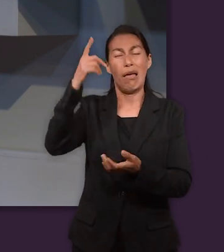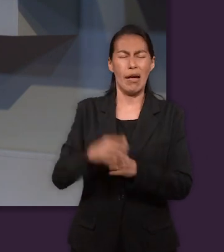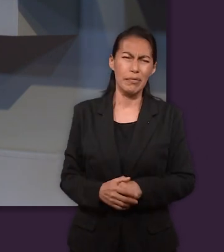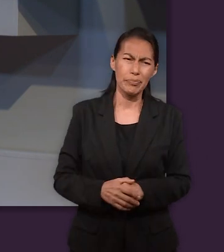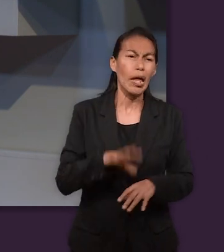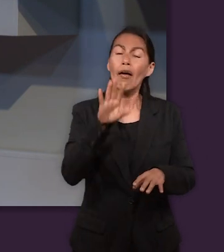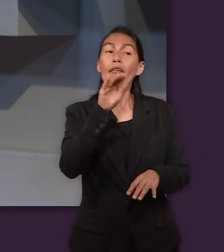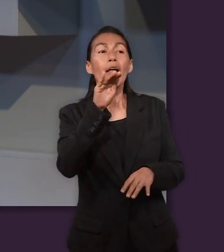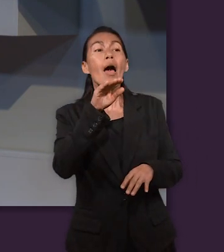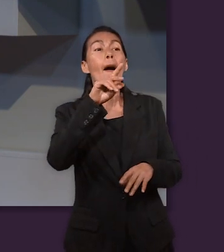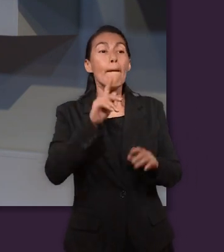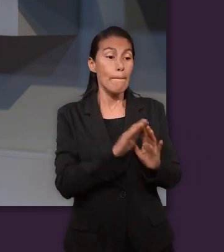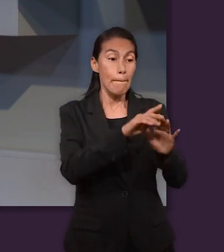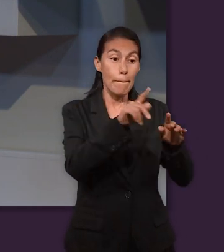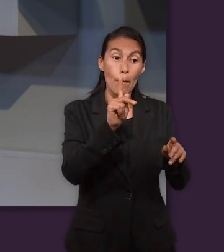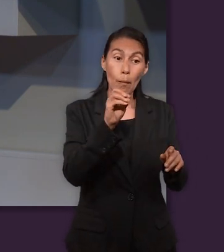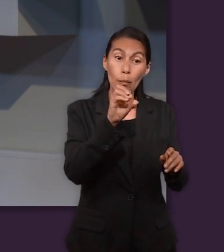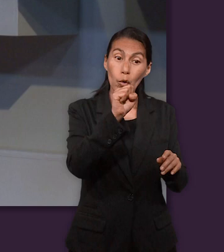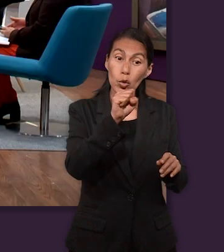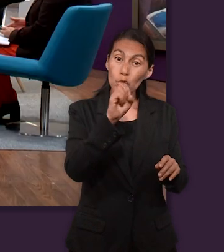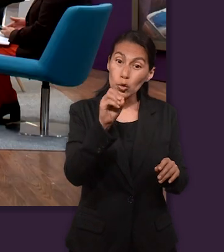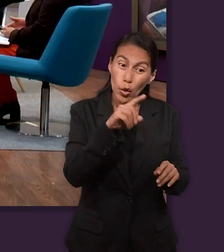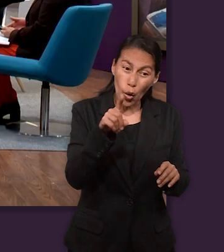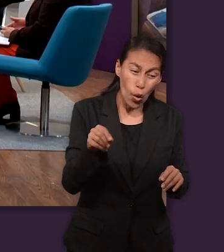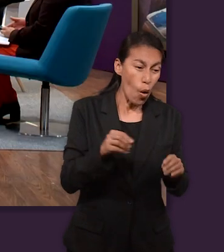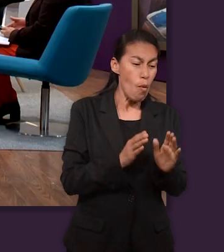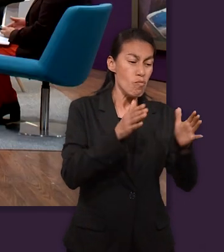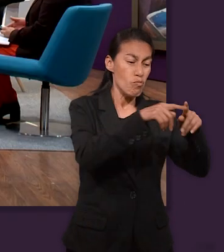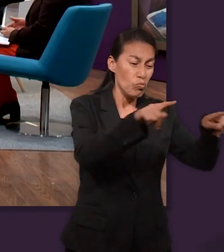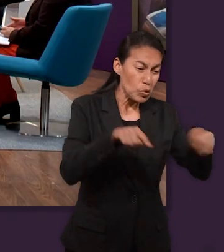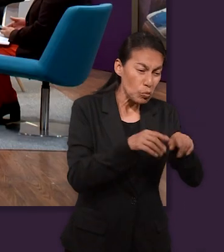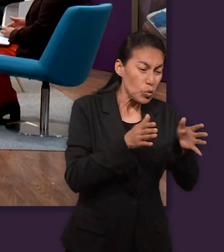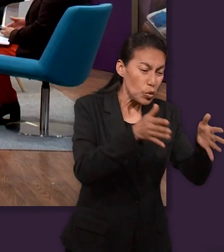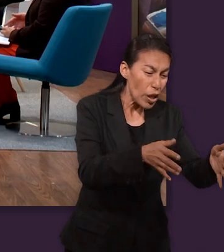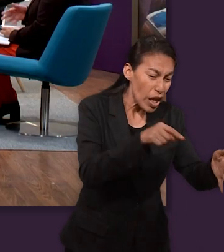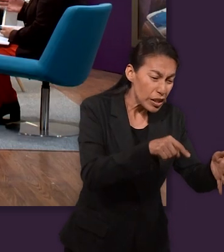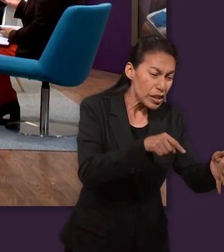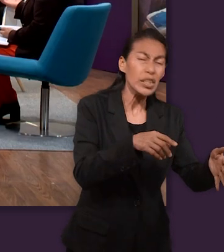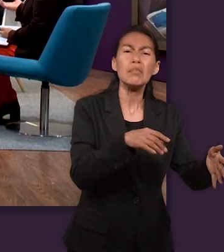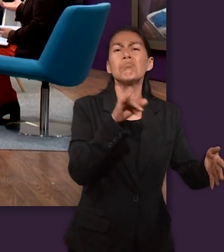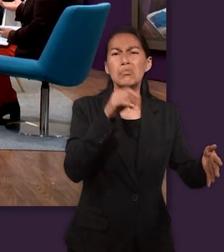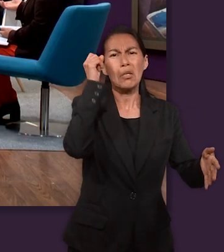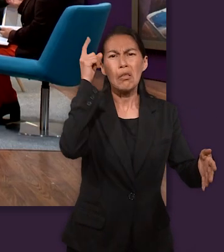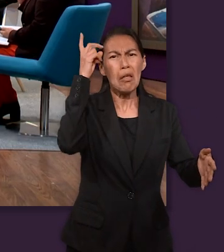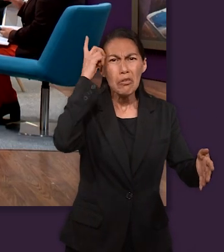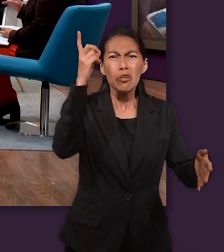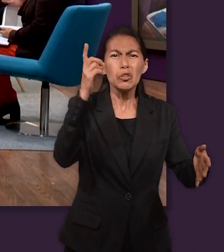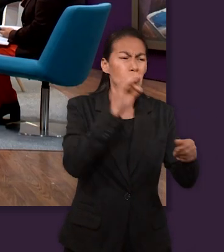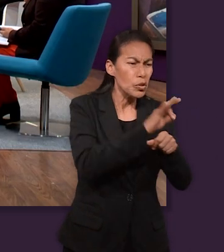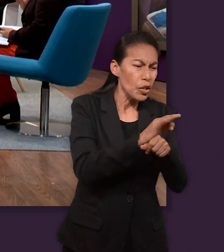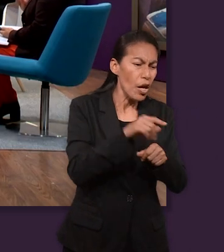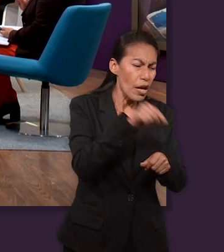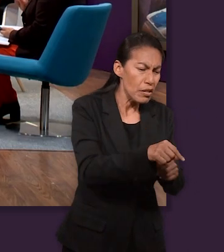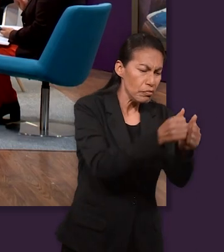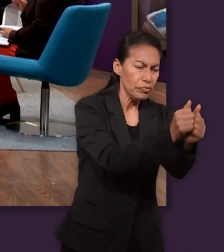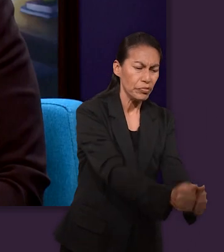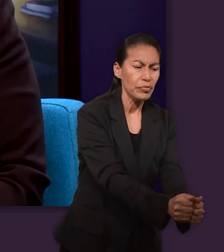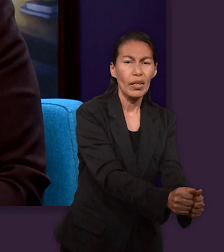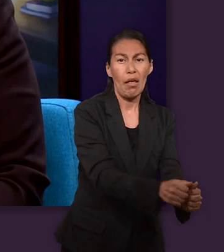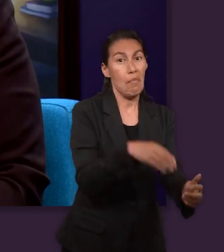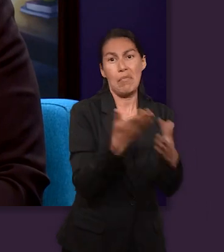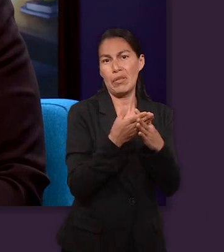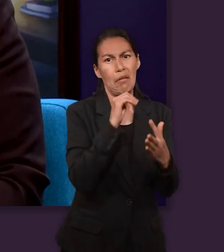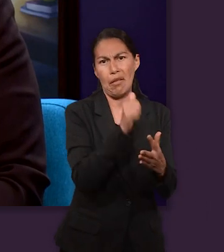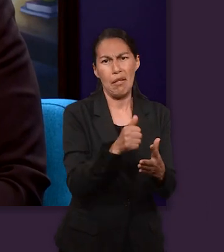gracia de Dios. Porque a Judá se le ocurrió la idea gracias a que vio la caravana, ¿no? Y el pozo también. Qué casualidad que estaban cerca de una